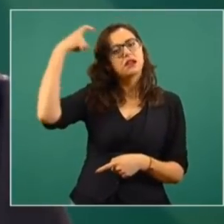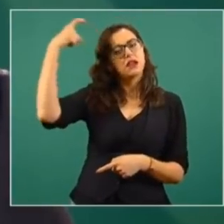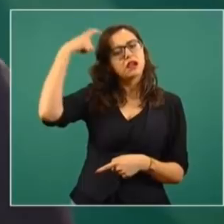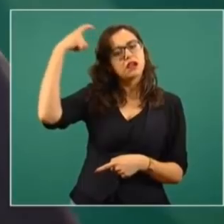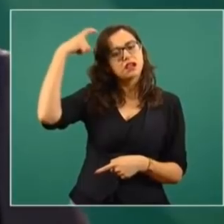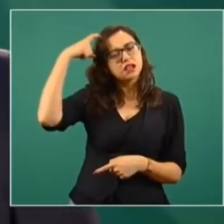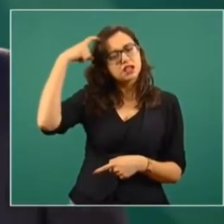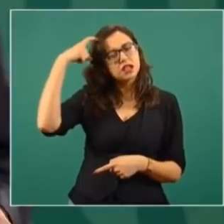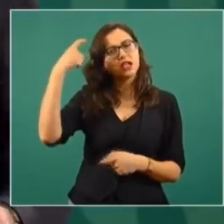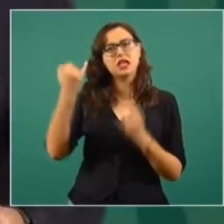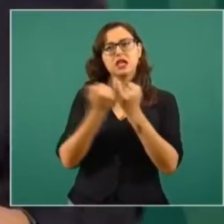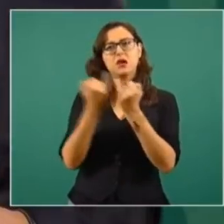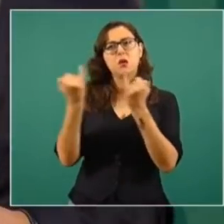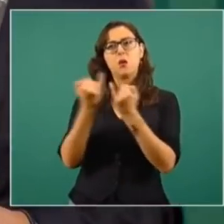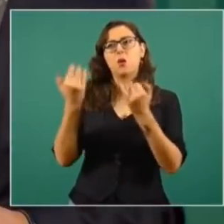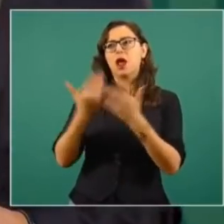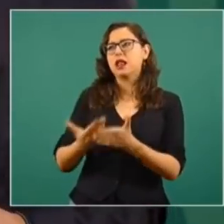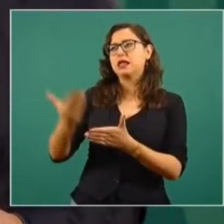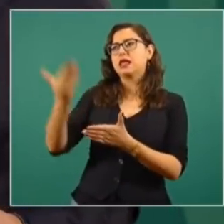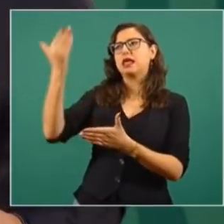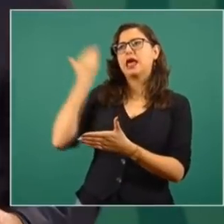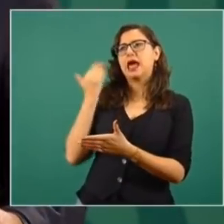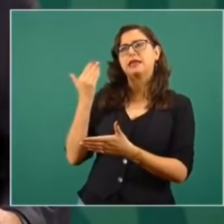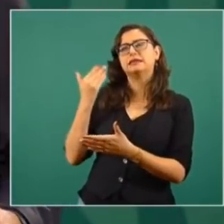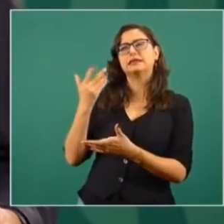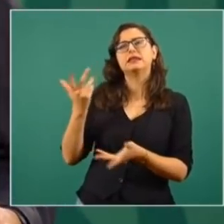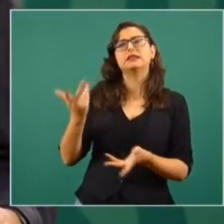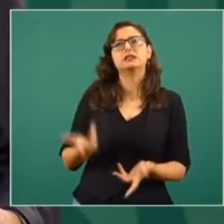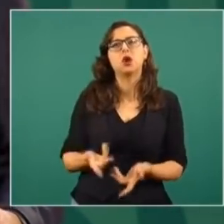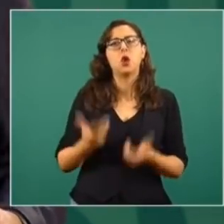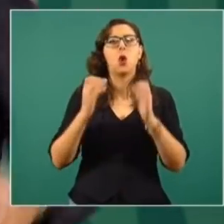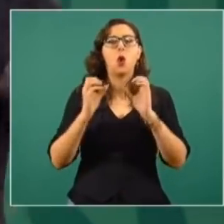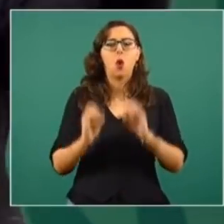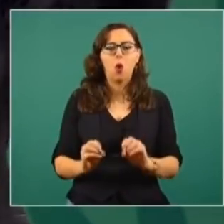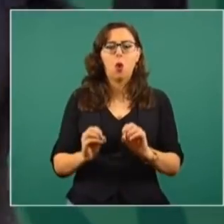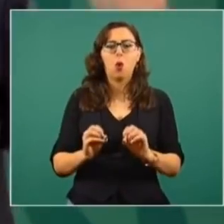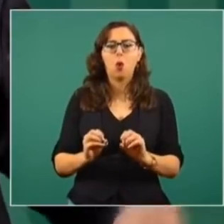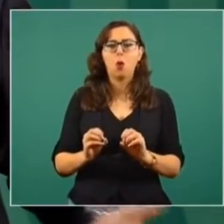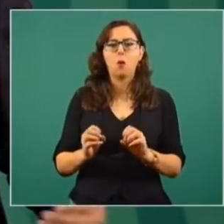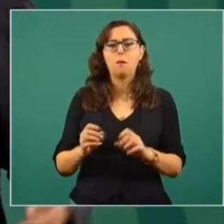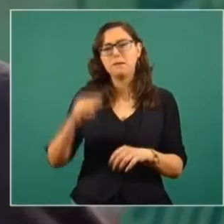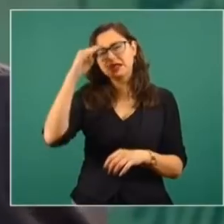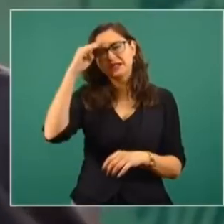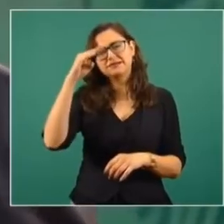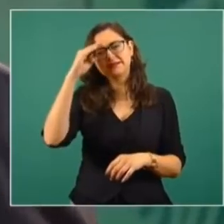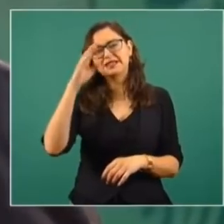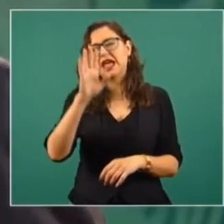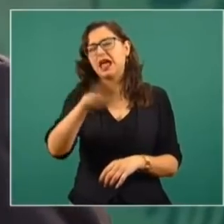o que entraron con la idea de que era lo mismo,